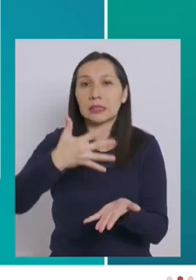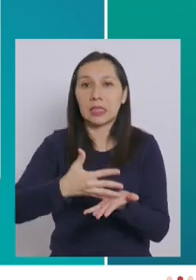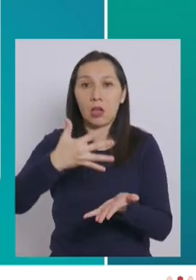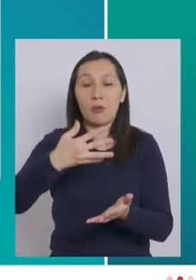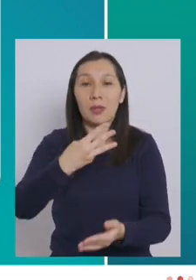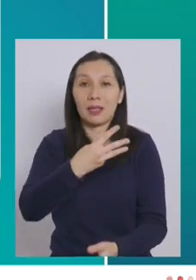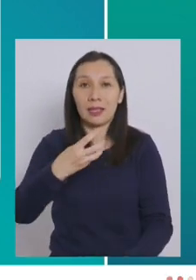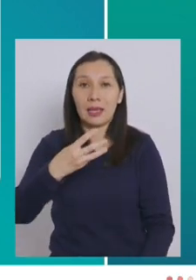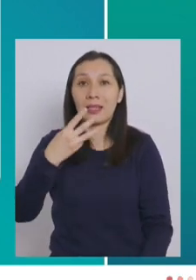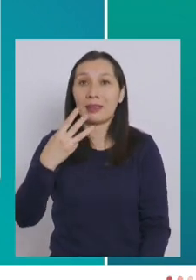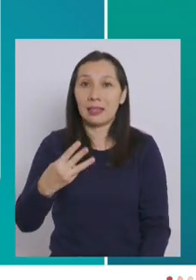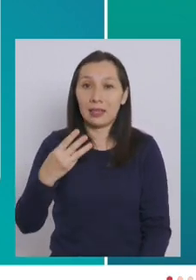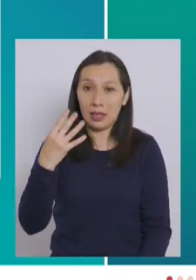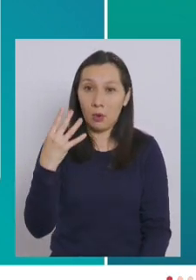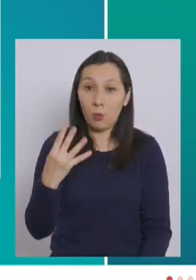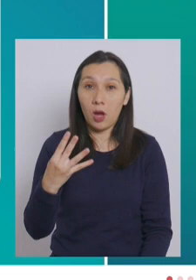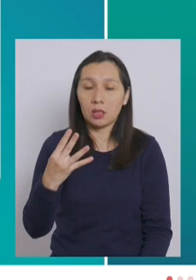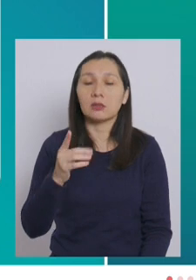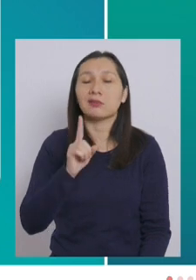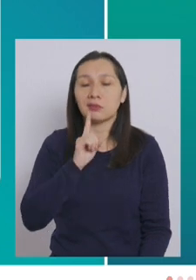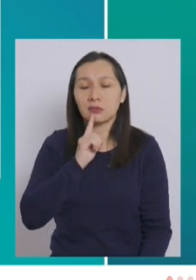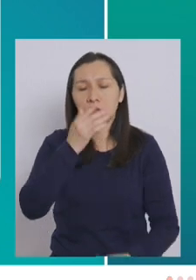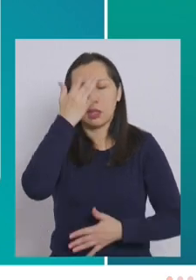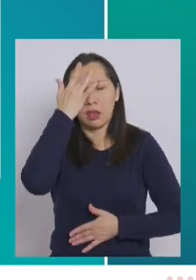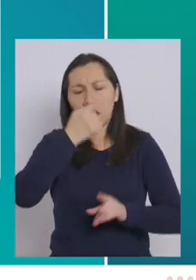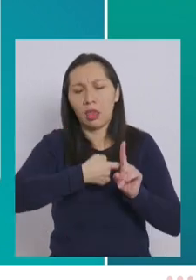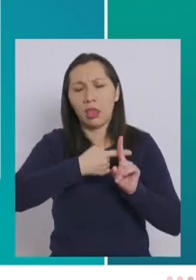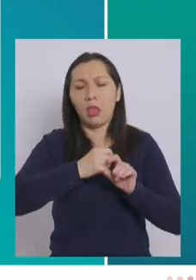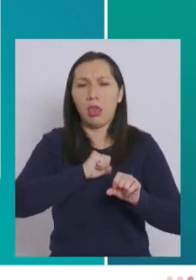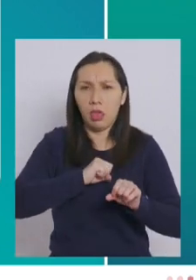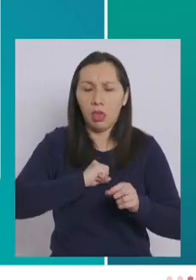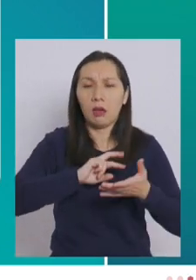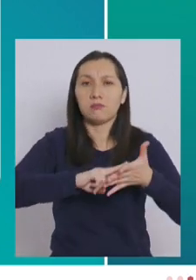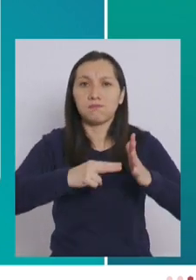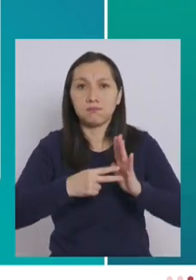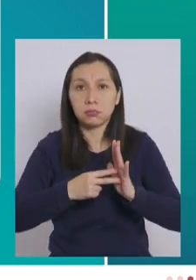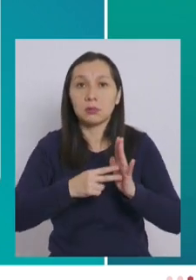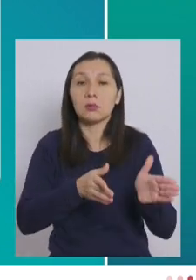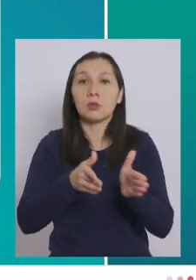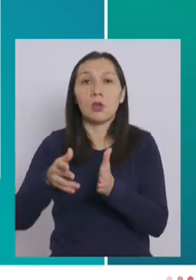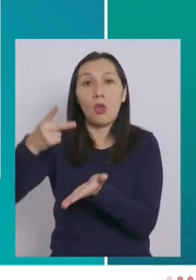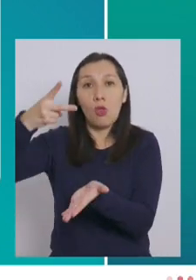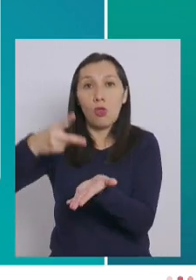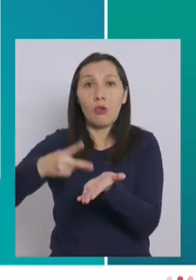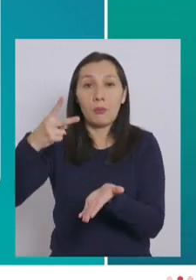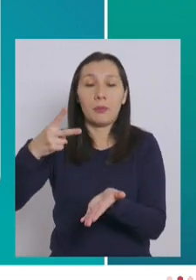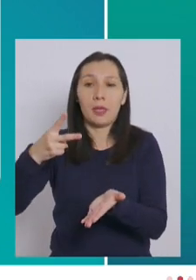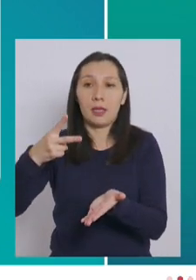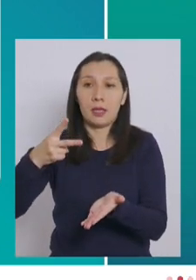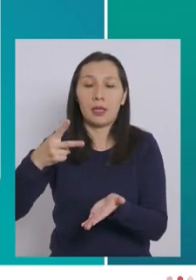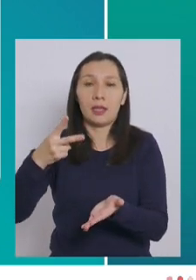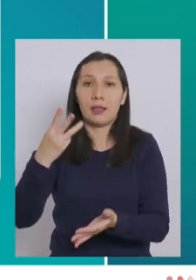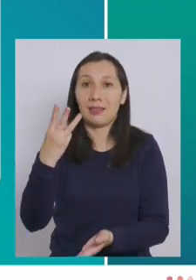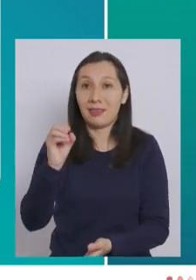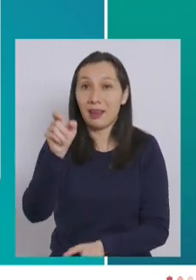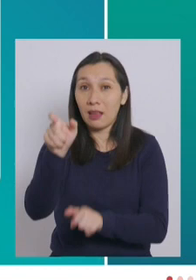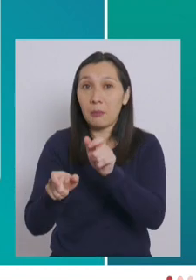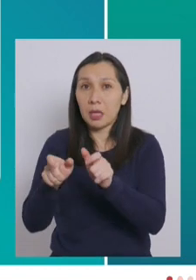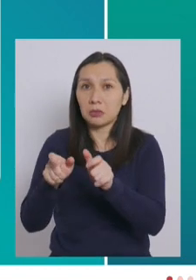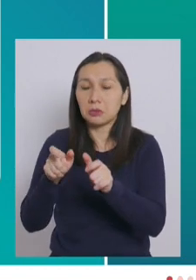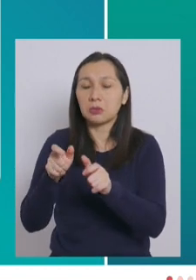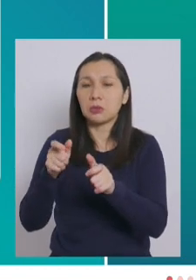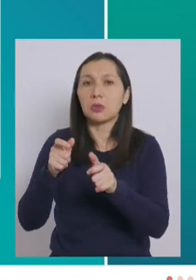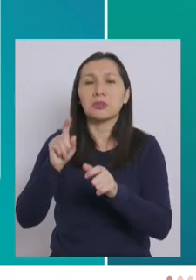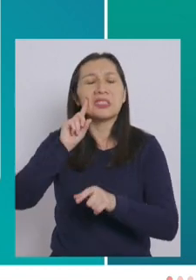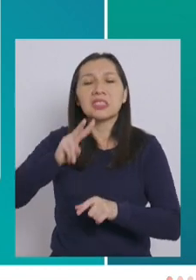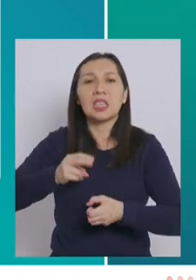.334 son sintomáticos y 2.030 son